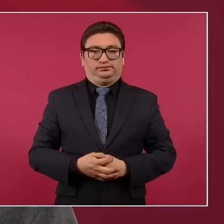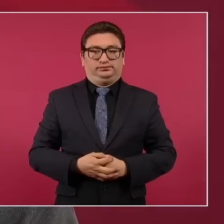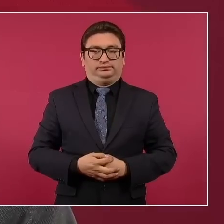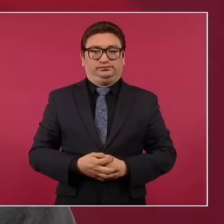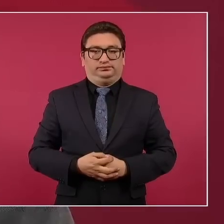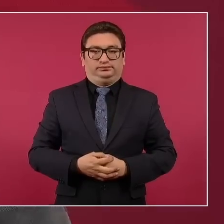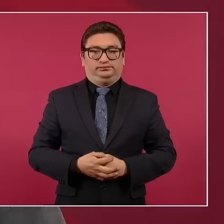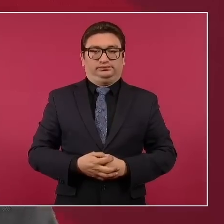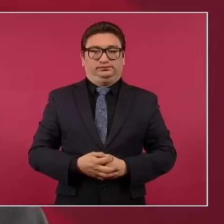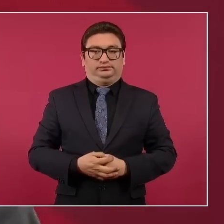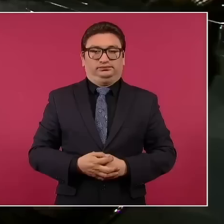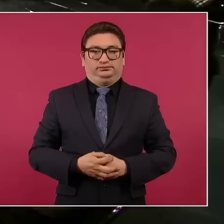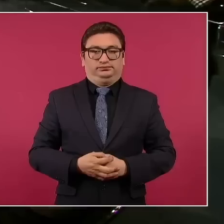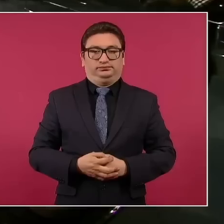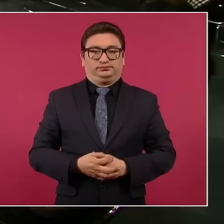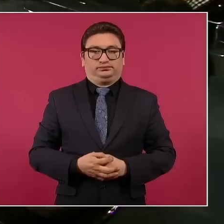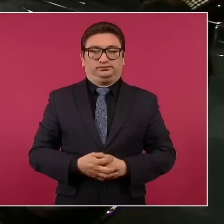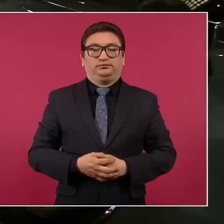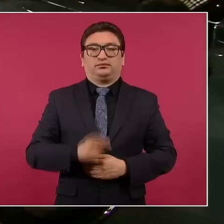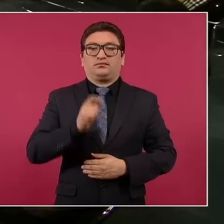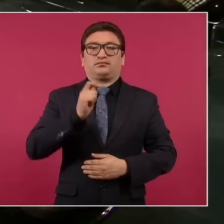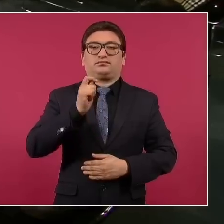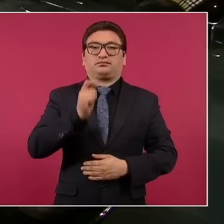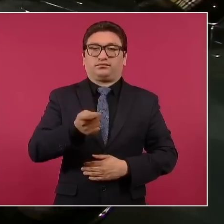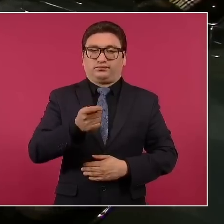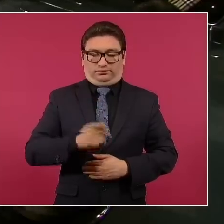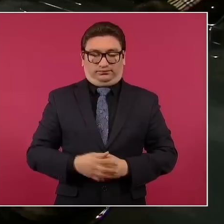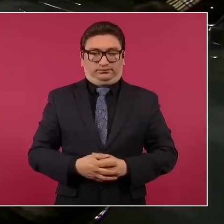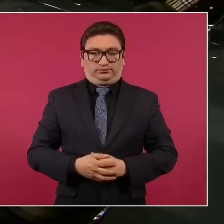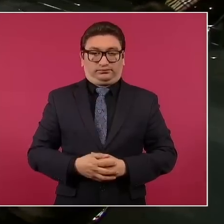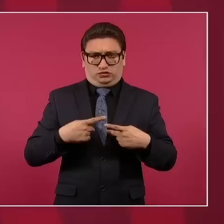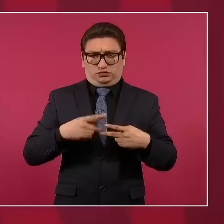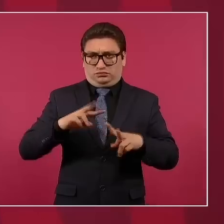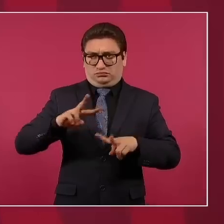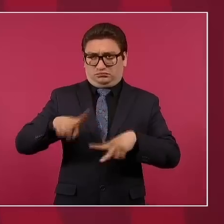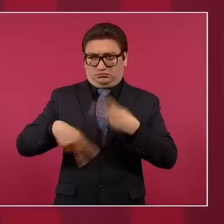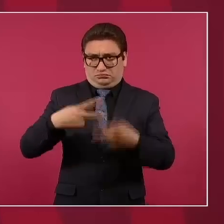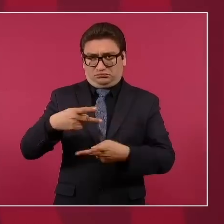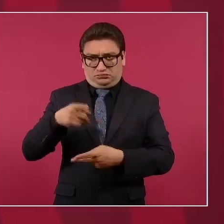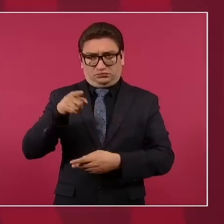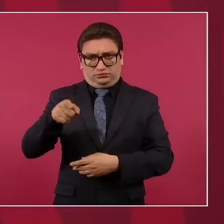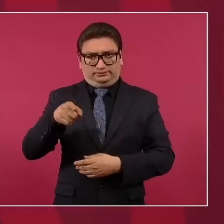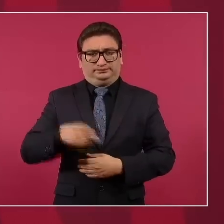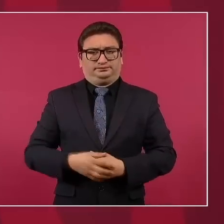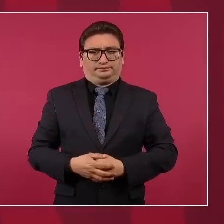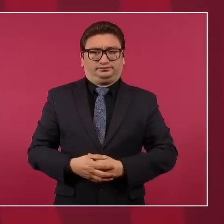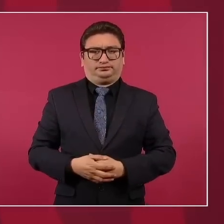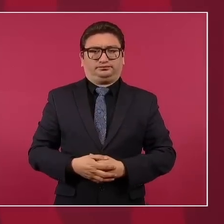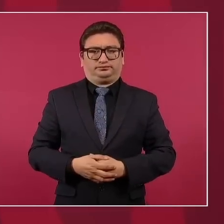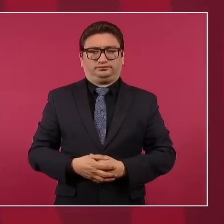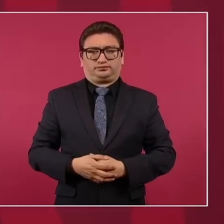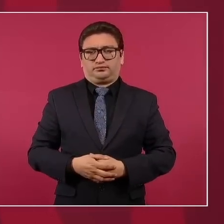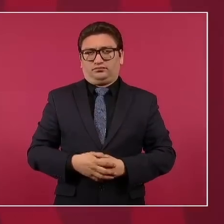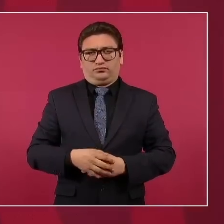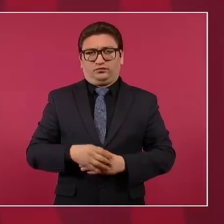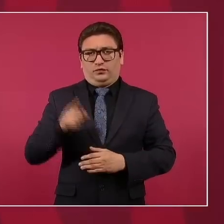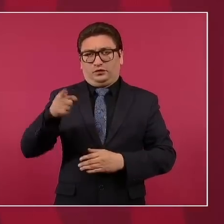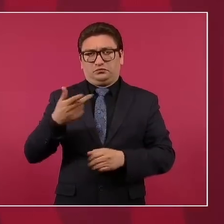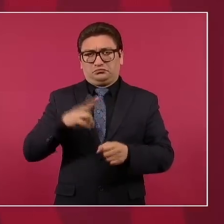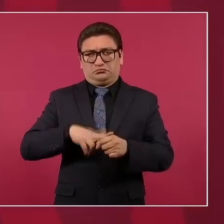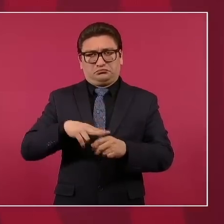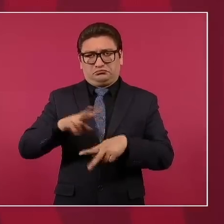Esto es que van a poder llegar los pacientes